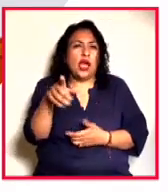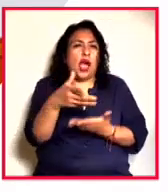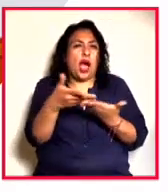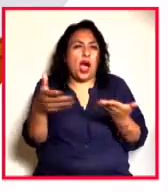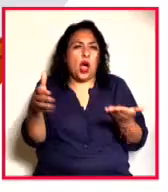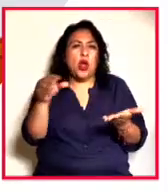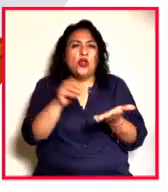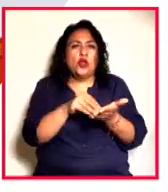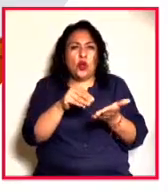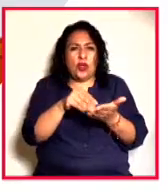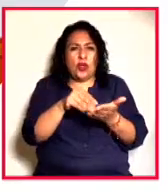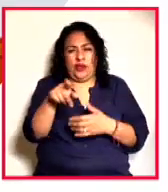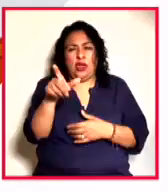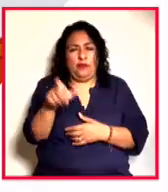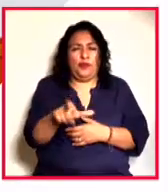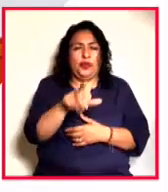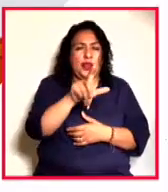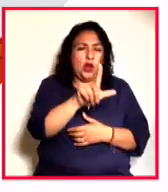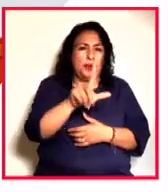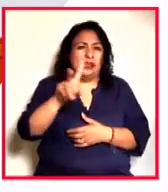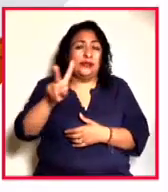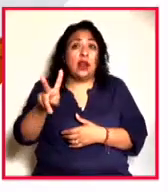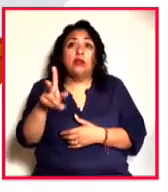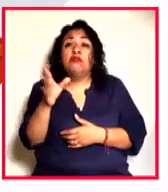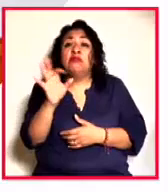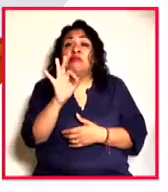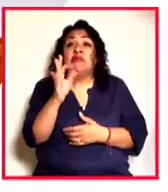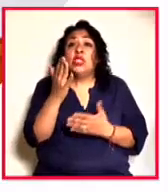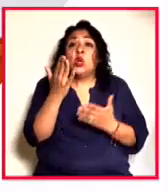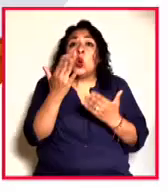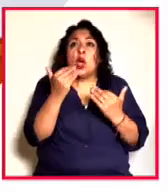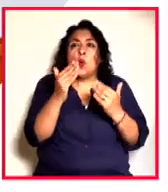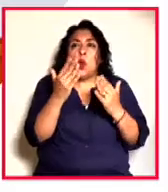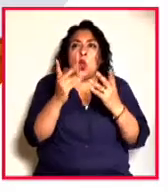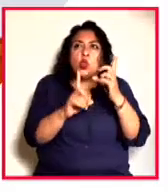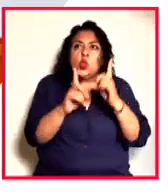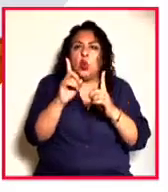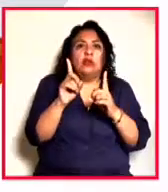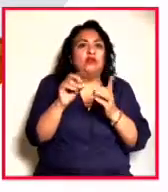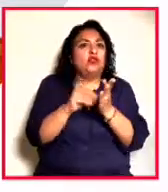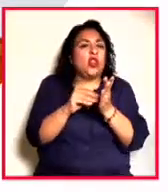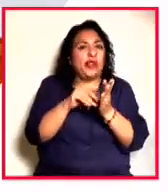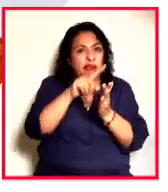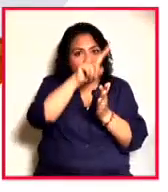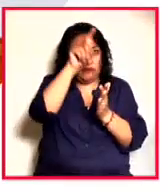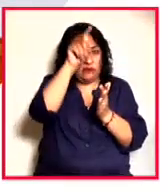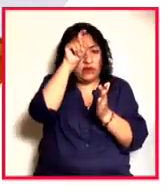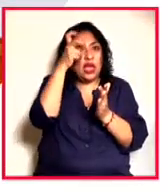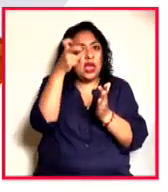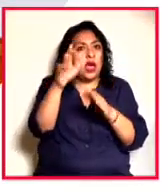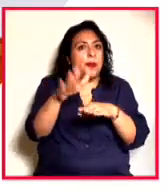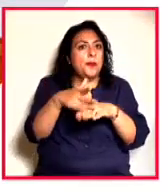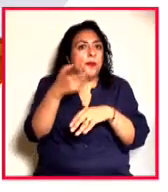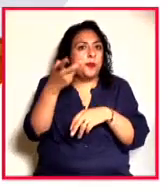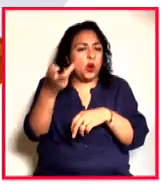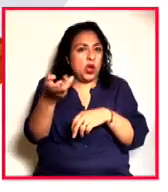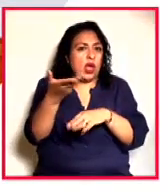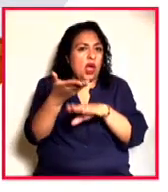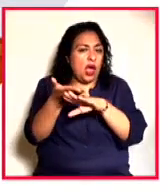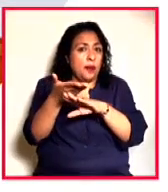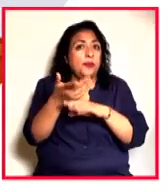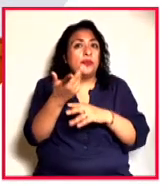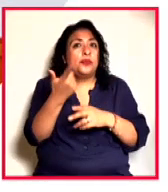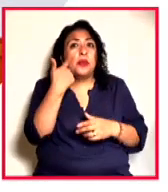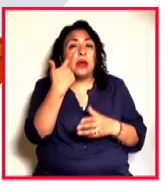poesía y figura de López Velarde radica en no haber despejado sus incógnitas. En contra, claramente,